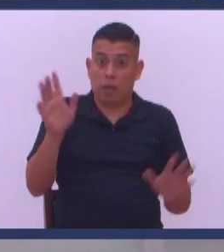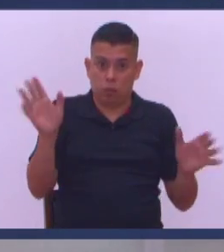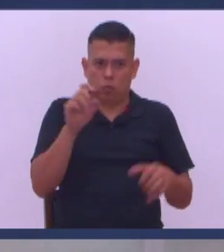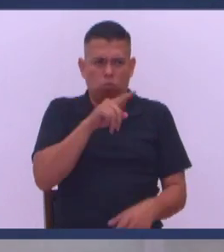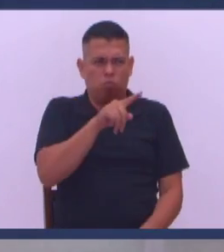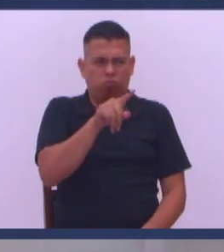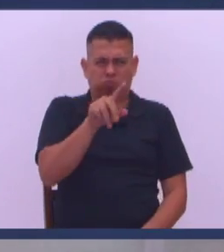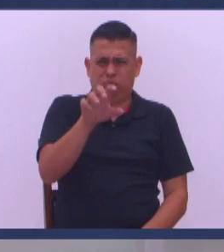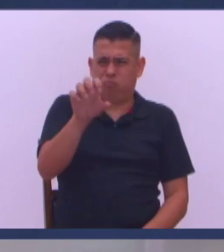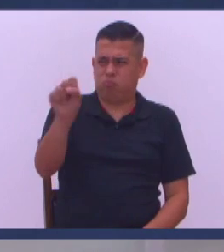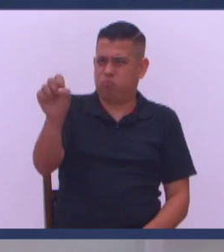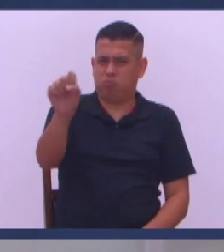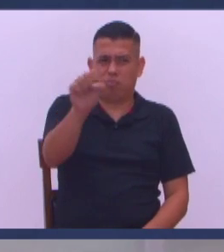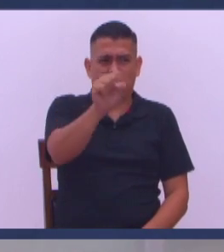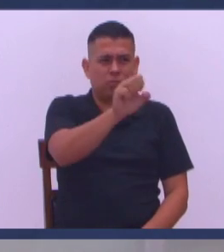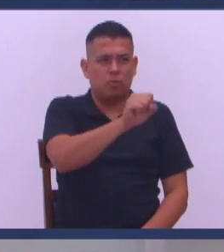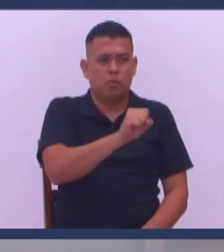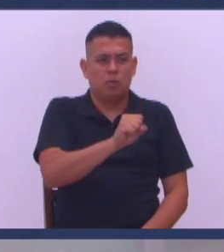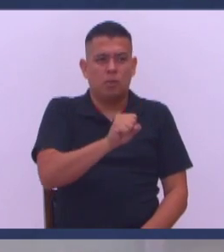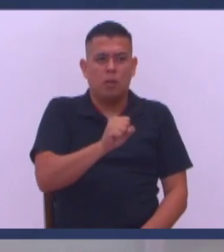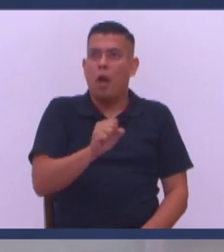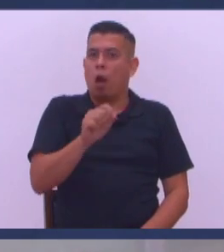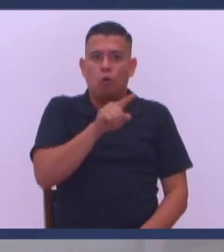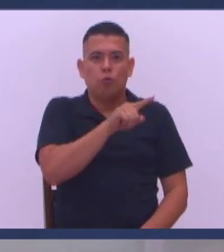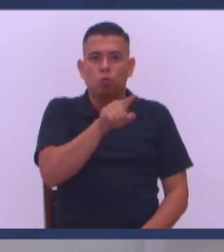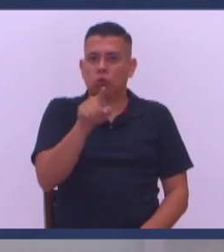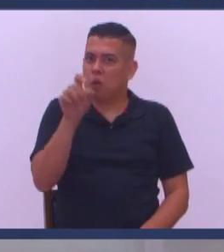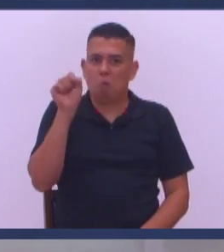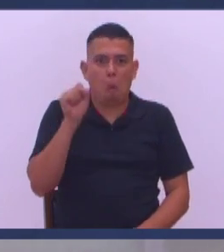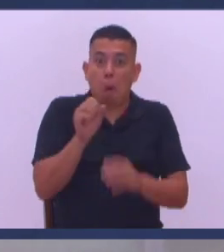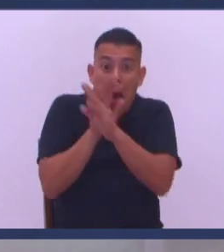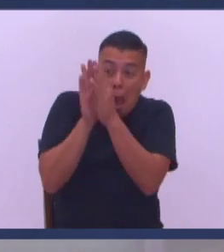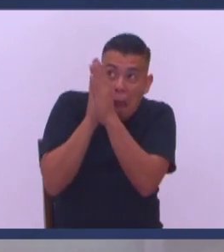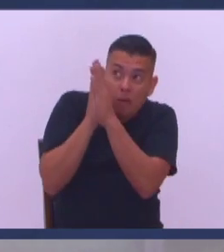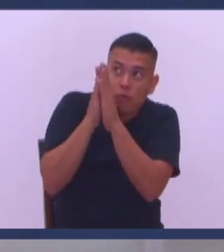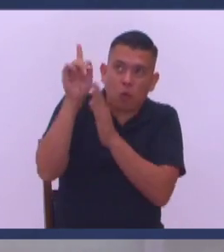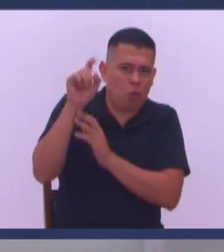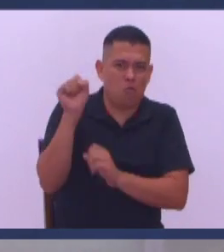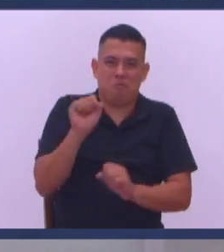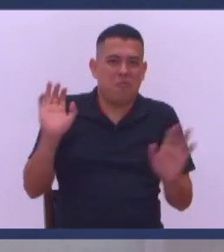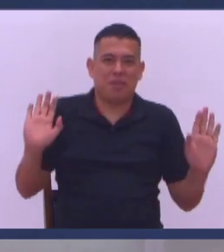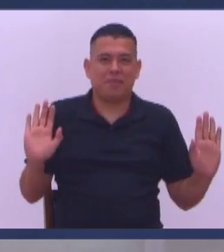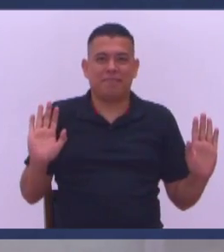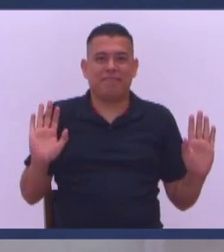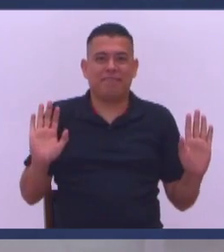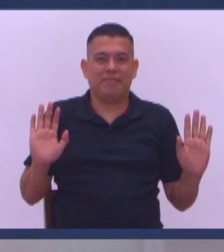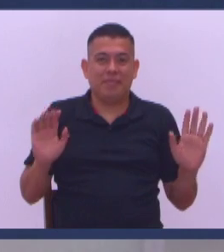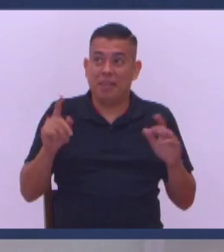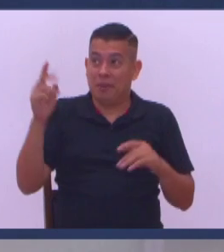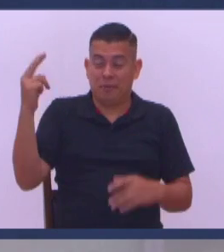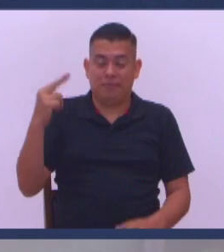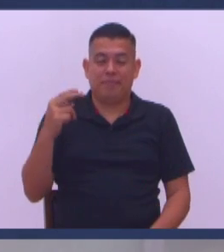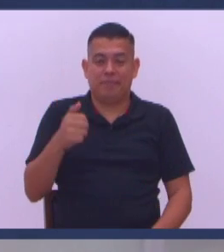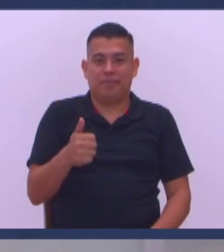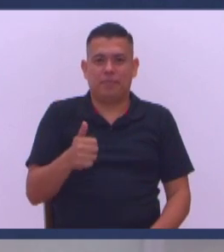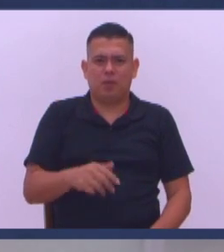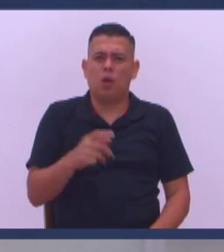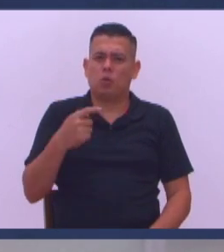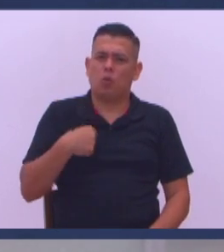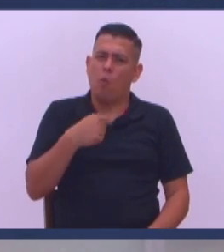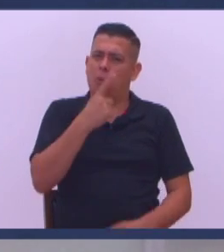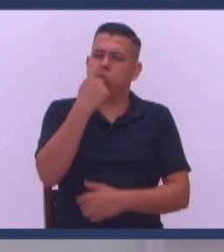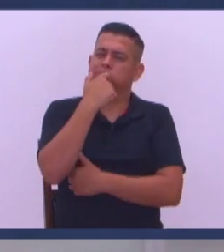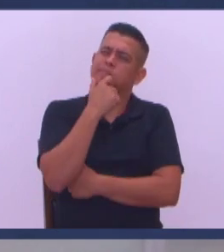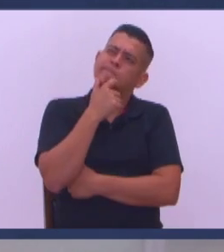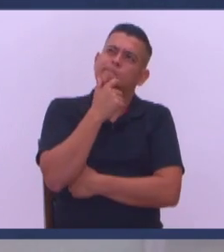y hermano Nadie se puede Esconder de Dios Dígalo conmigo Nadie se puede Esconder de Dios Yo me